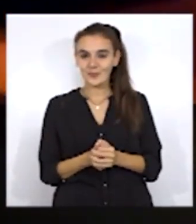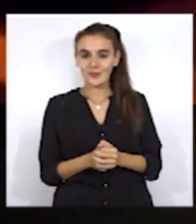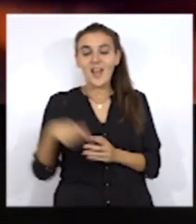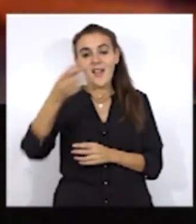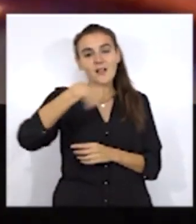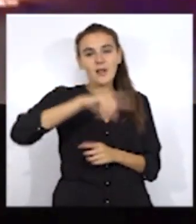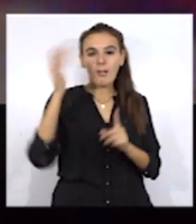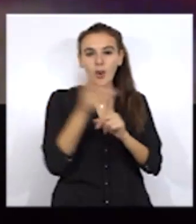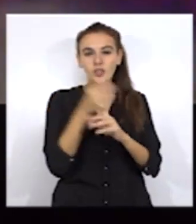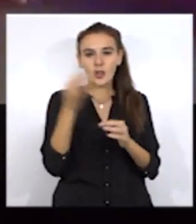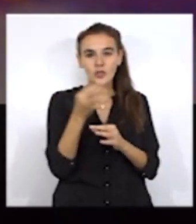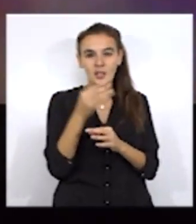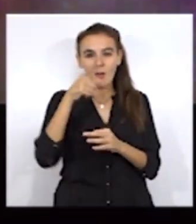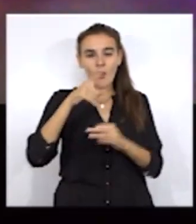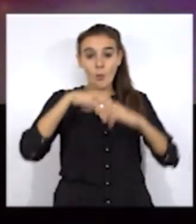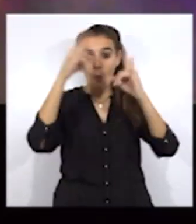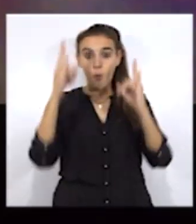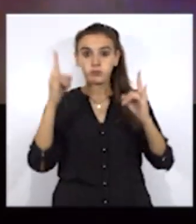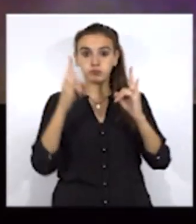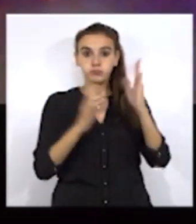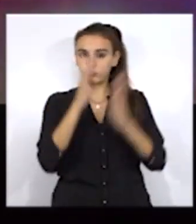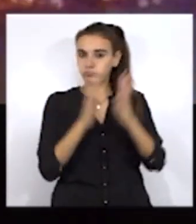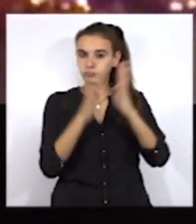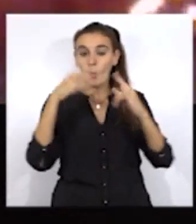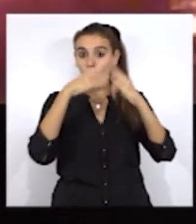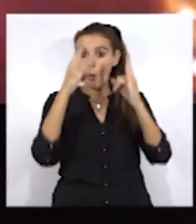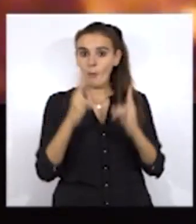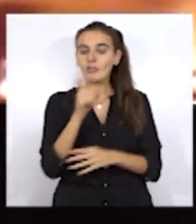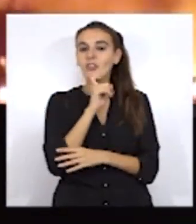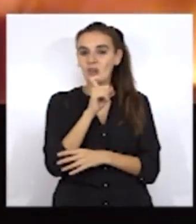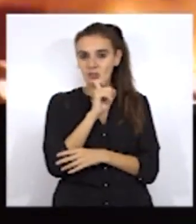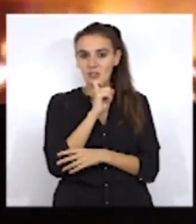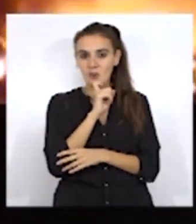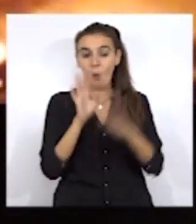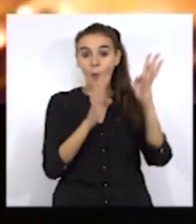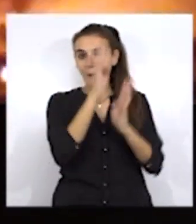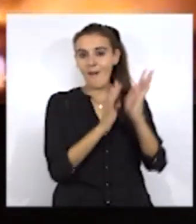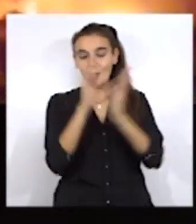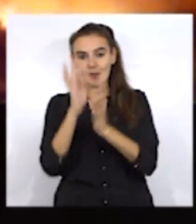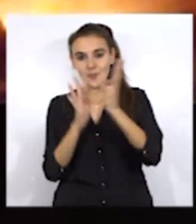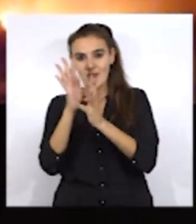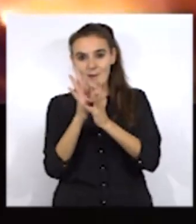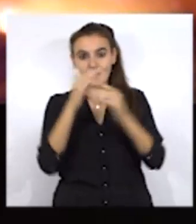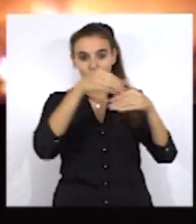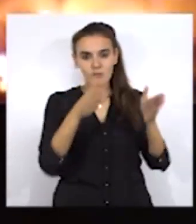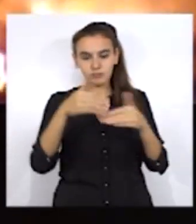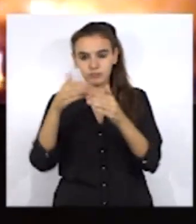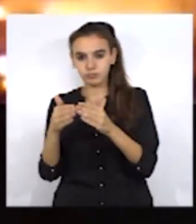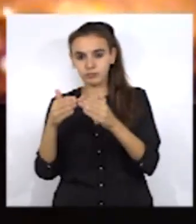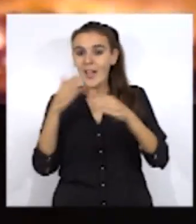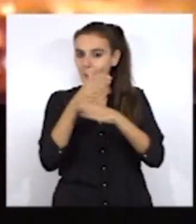puente del quemadero, una barricada formada por un vehículo en llamas, así como por contenedores y palés. Los agentes del Servicio de